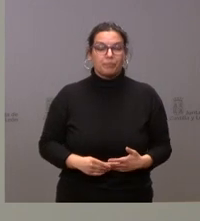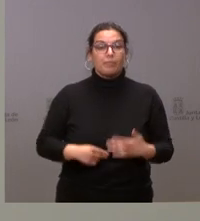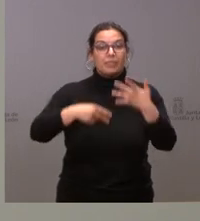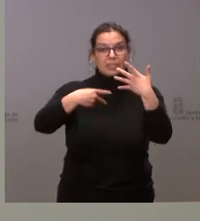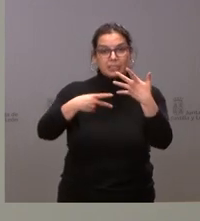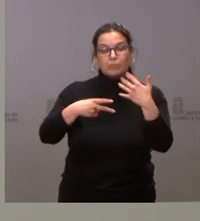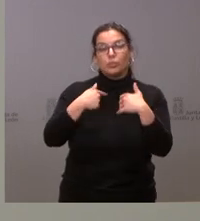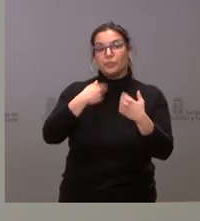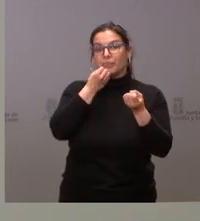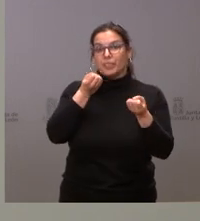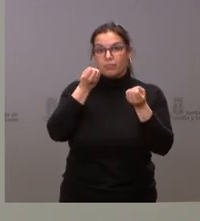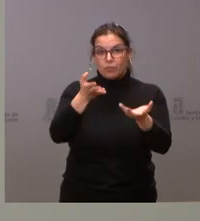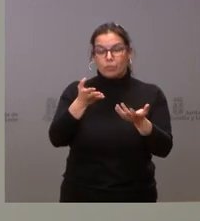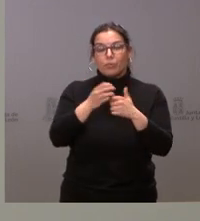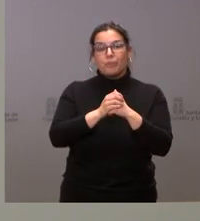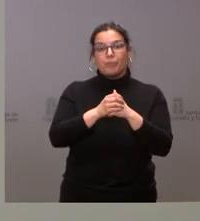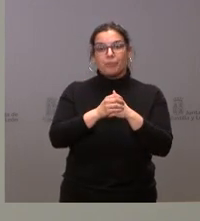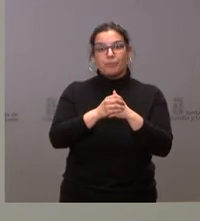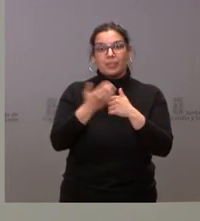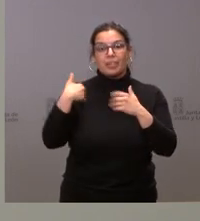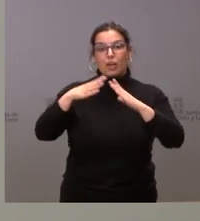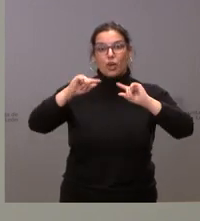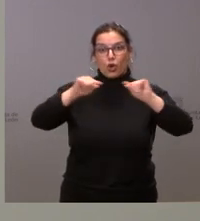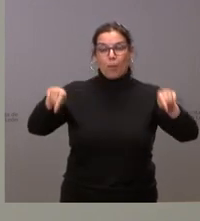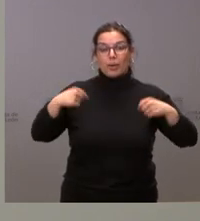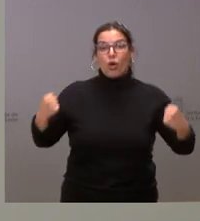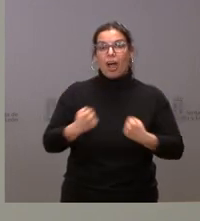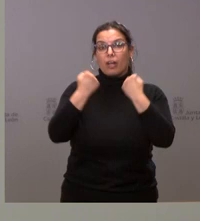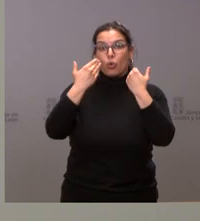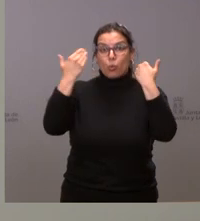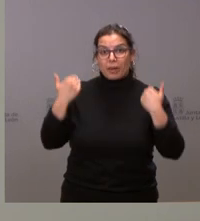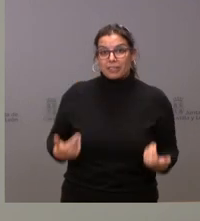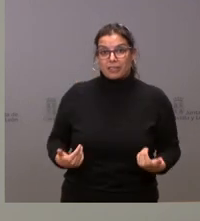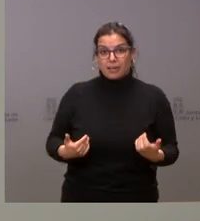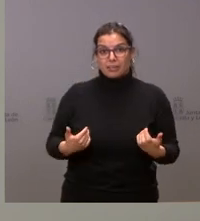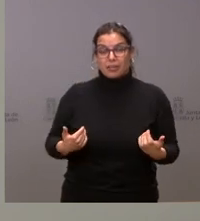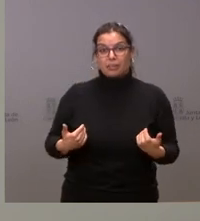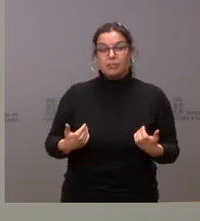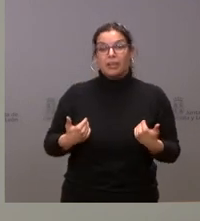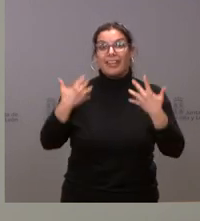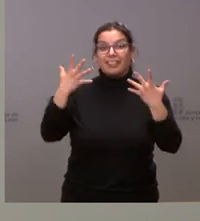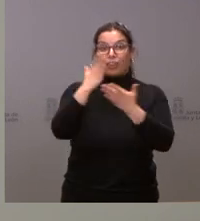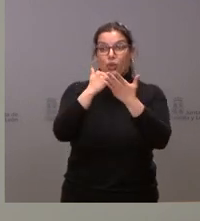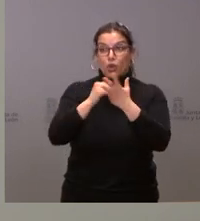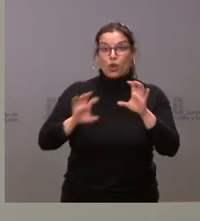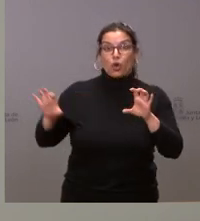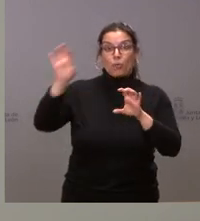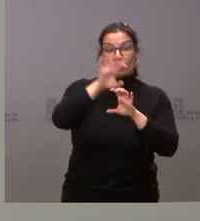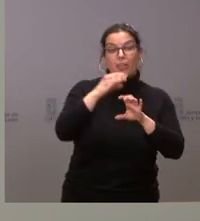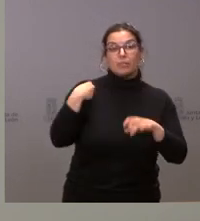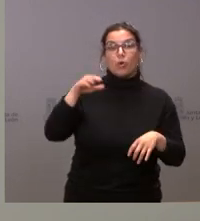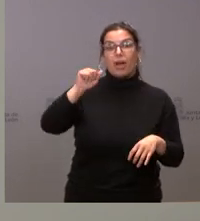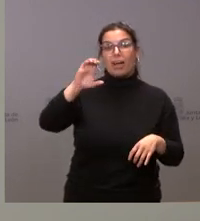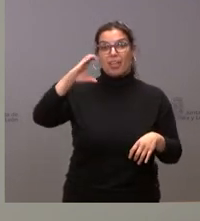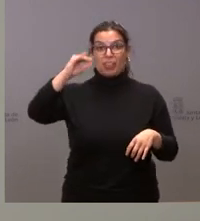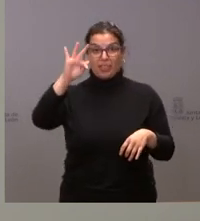informo que se ha activado en su totalidad el convenio de acción humanitaria, que tenemos formalizados diez comunidades autónomas con AECID, con